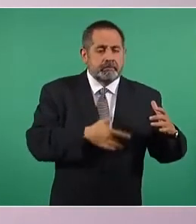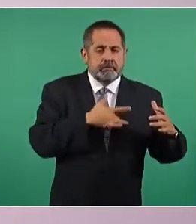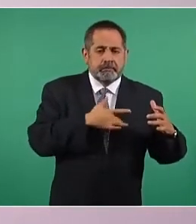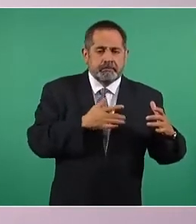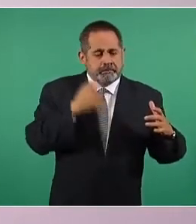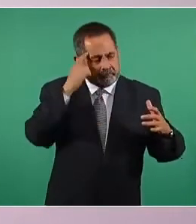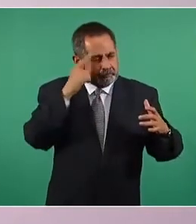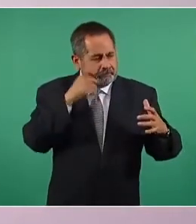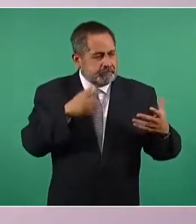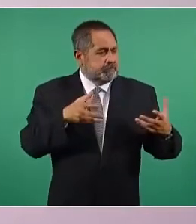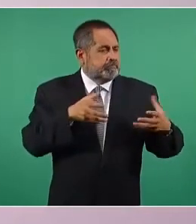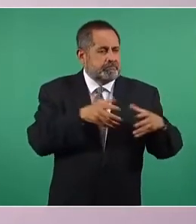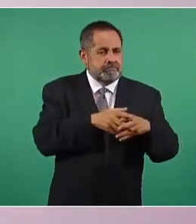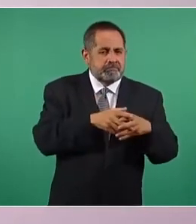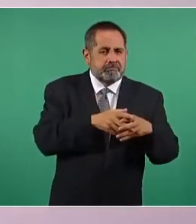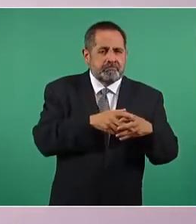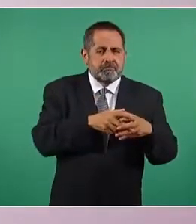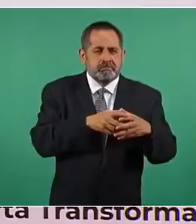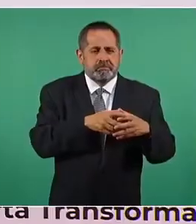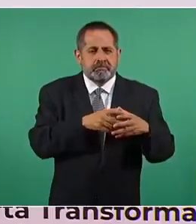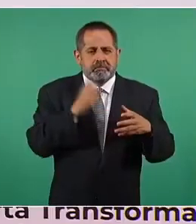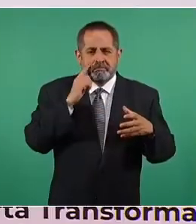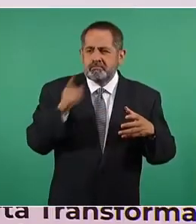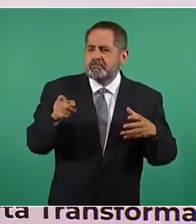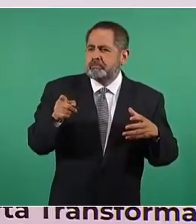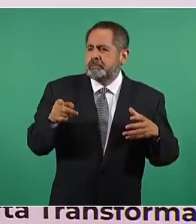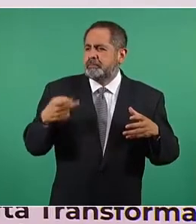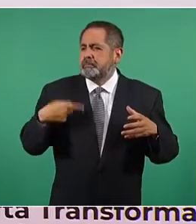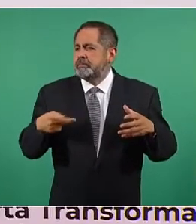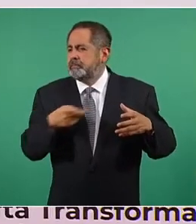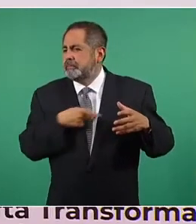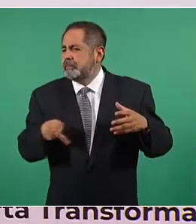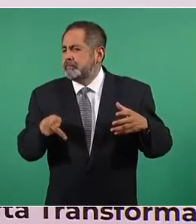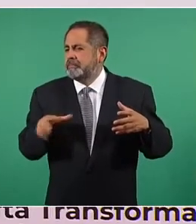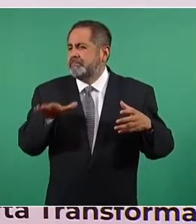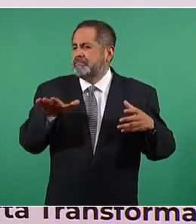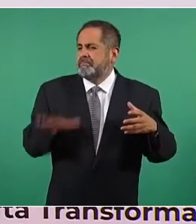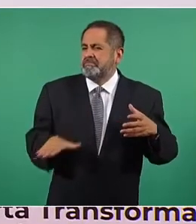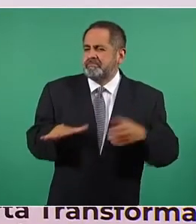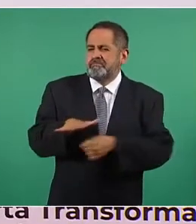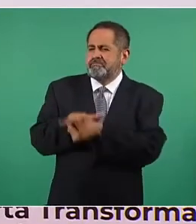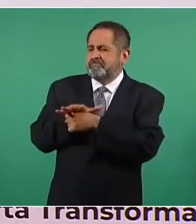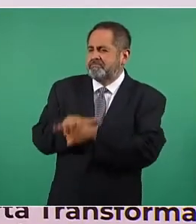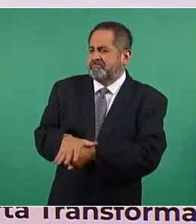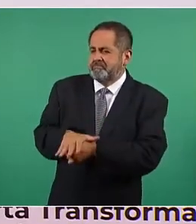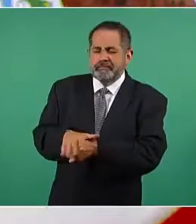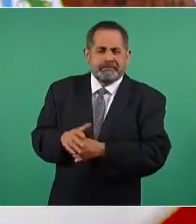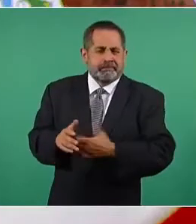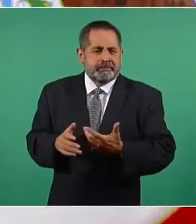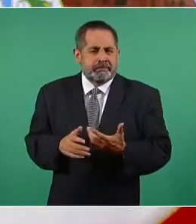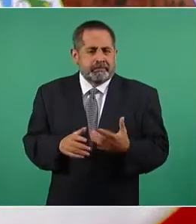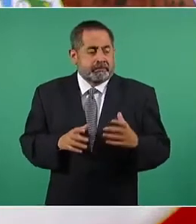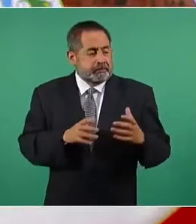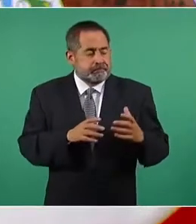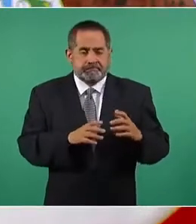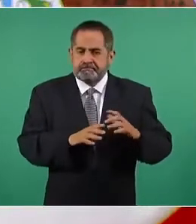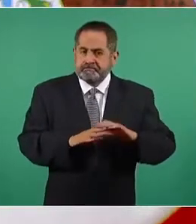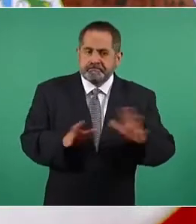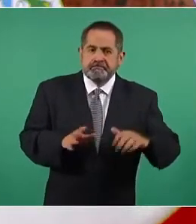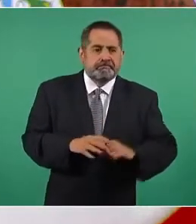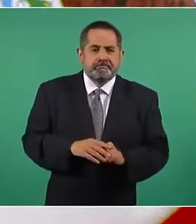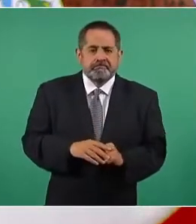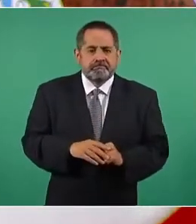convengan en levantar la mano sobre un pueblo pobre, oprimido, pero eso lo harán